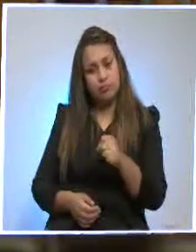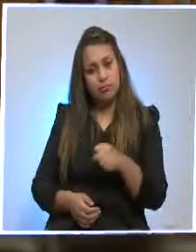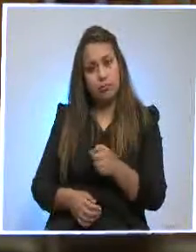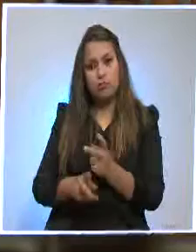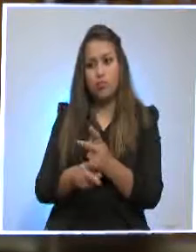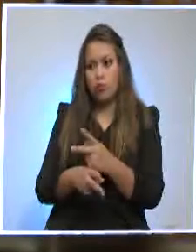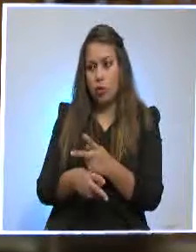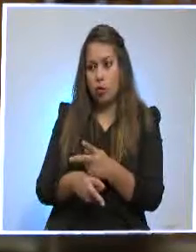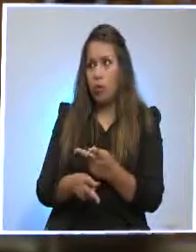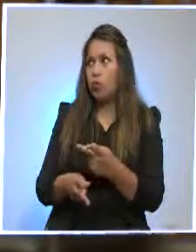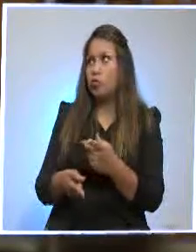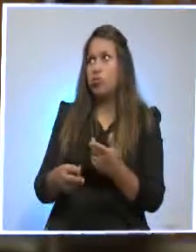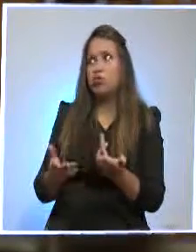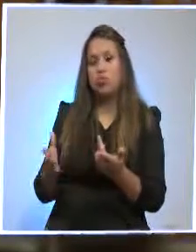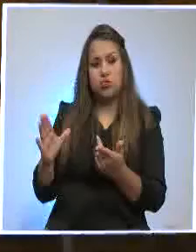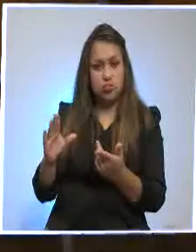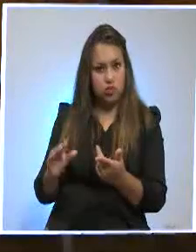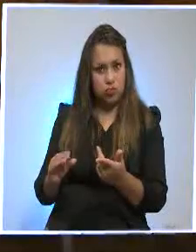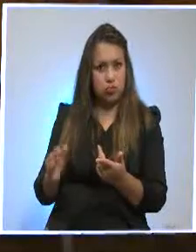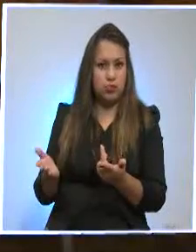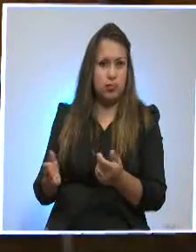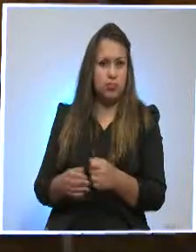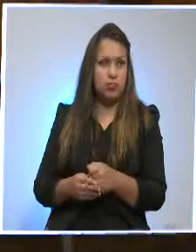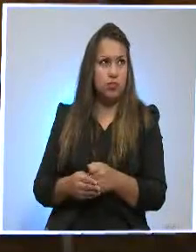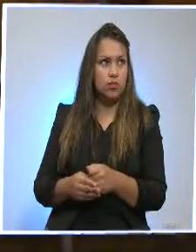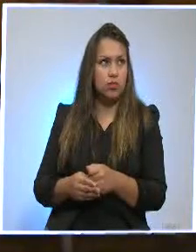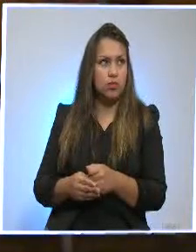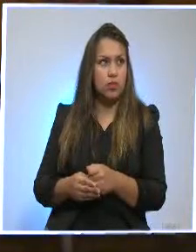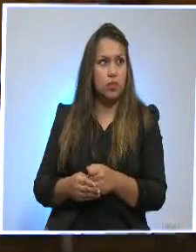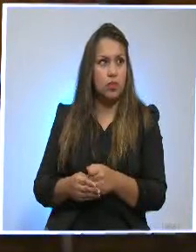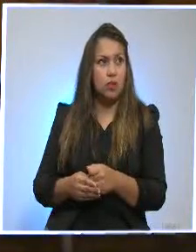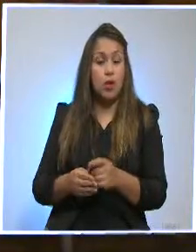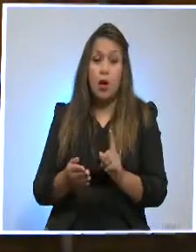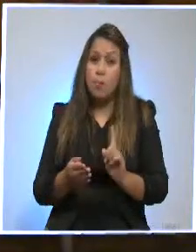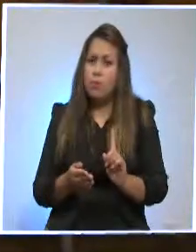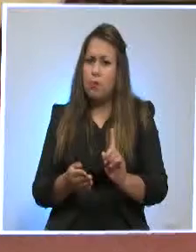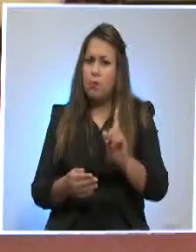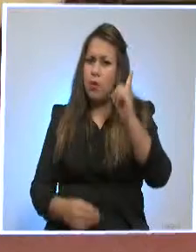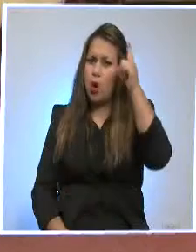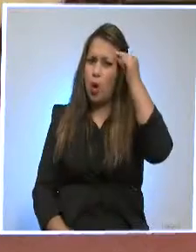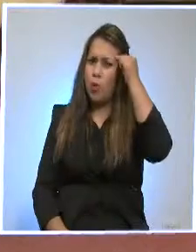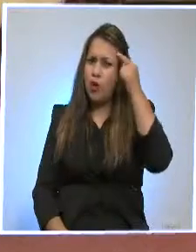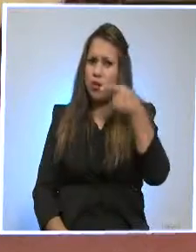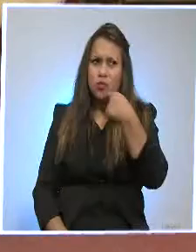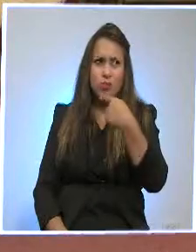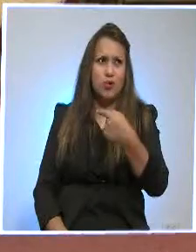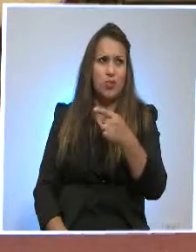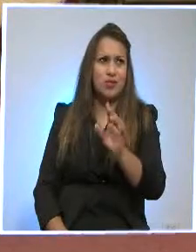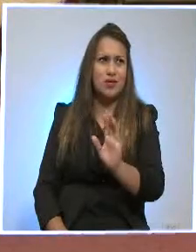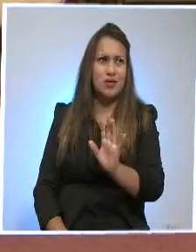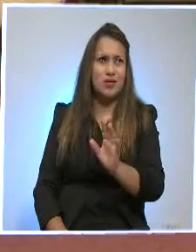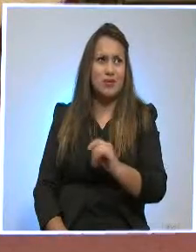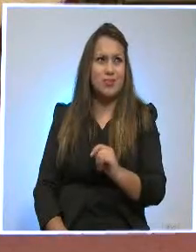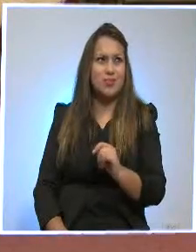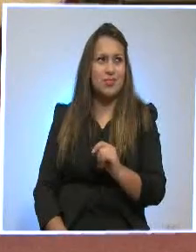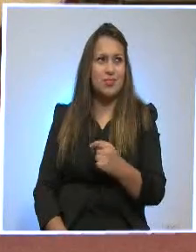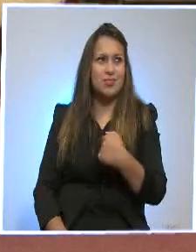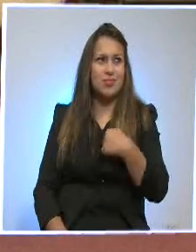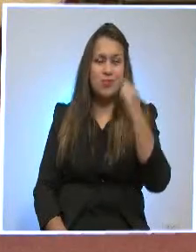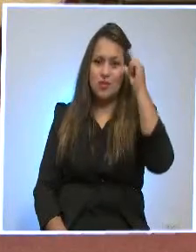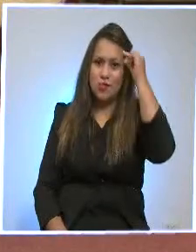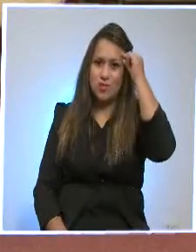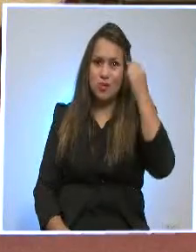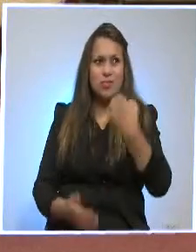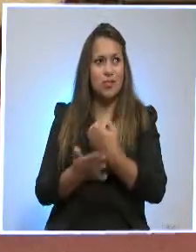precios de los productos. ¿Pero no es la tesis que maneja el gobierno nacional? Sí, por supuesto, pero yo no soy del gobierno nacional, yo soy un